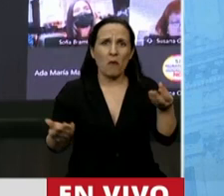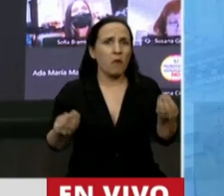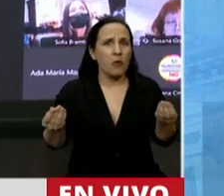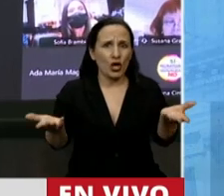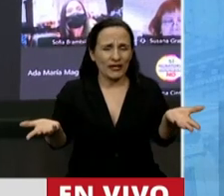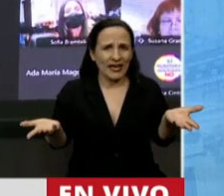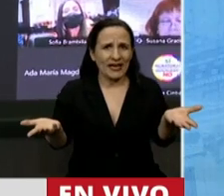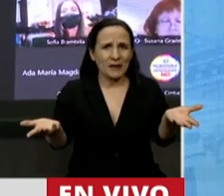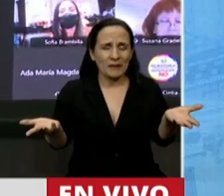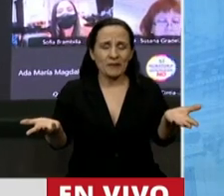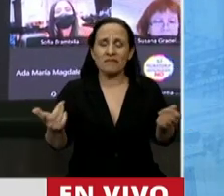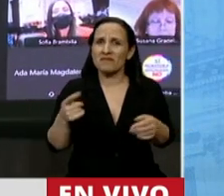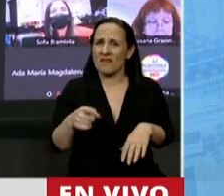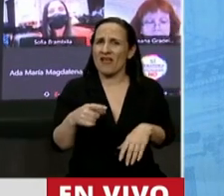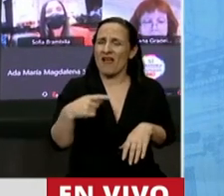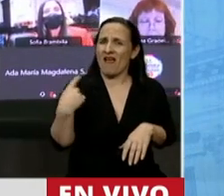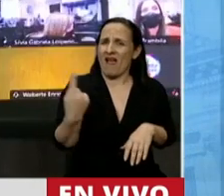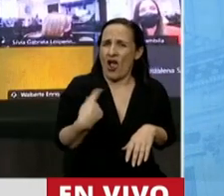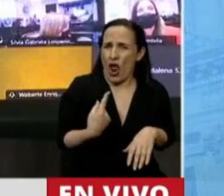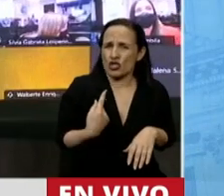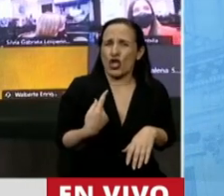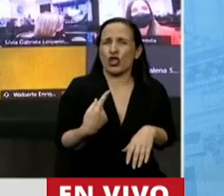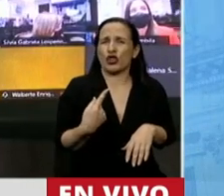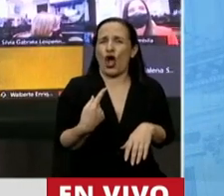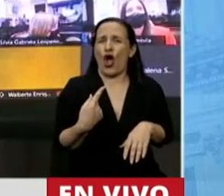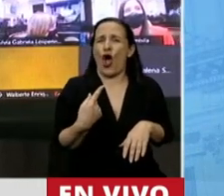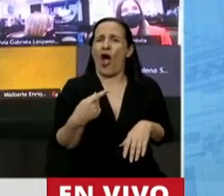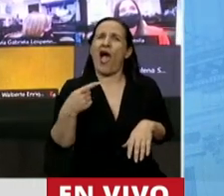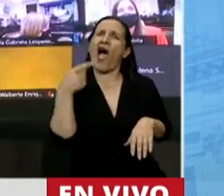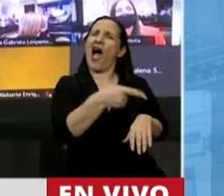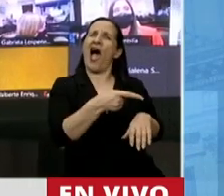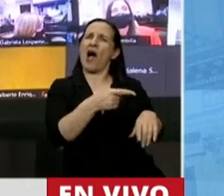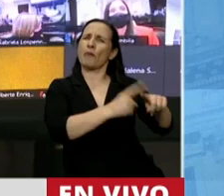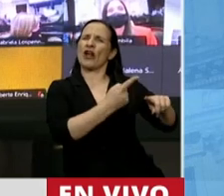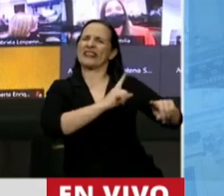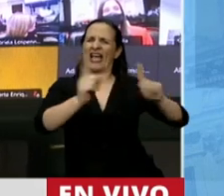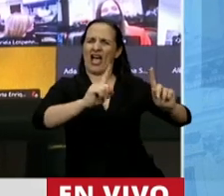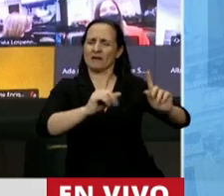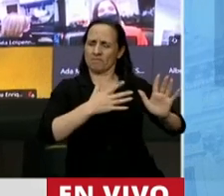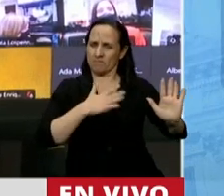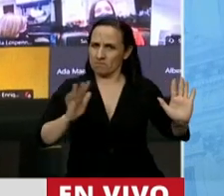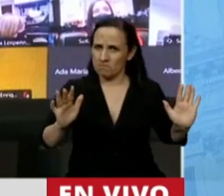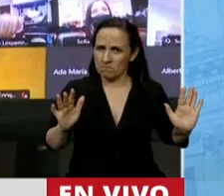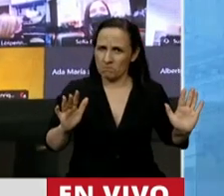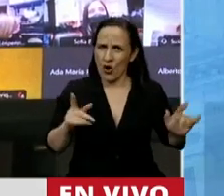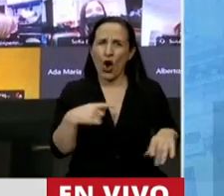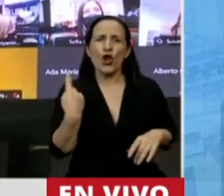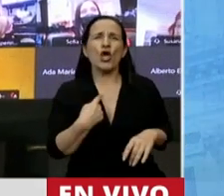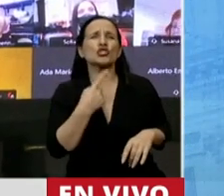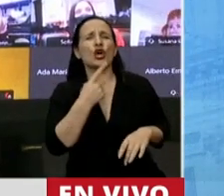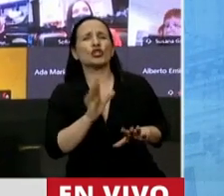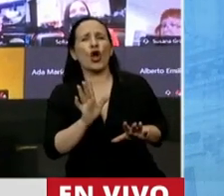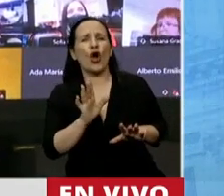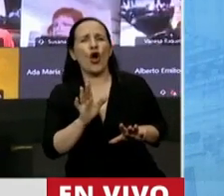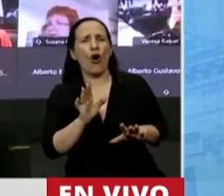Porque ni nosotros hacemos antipolítica, ni nosotros estamos negando haber